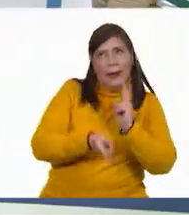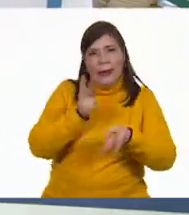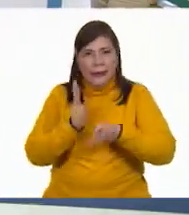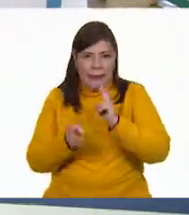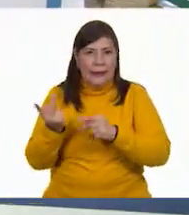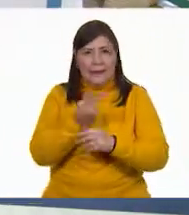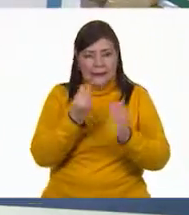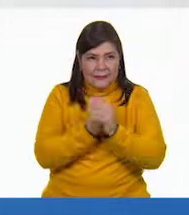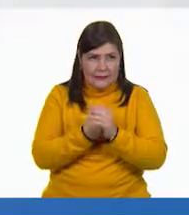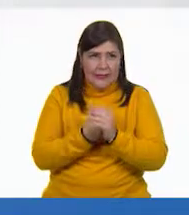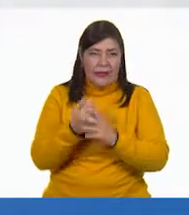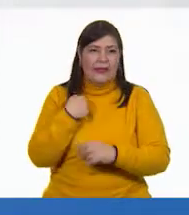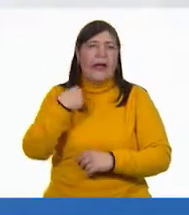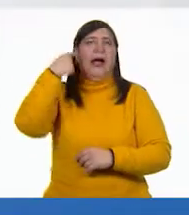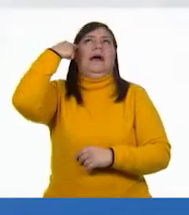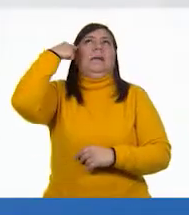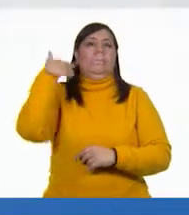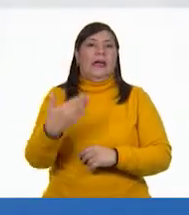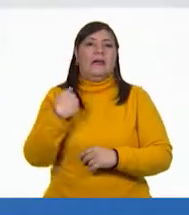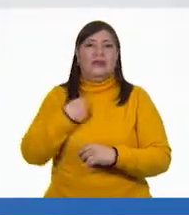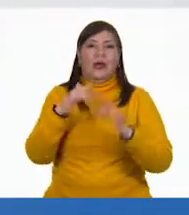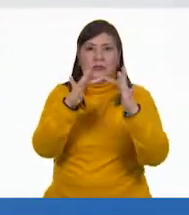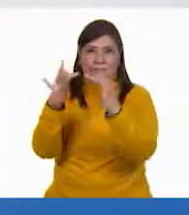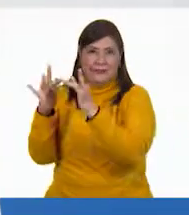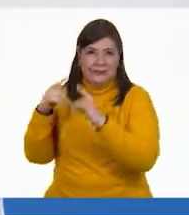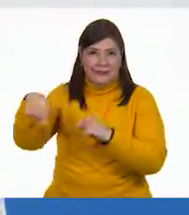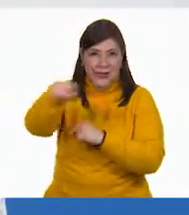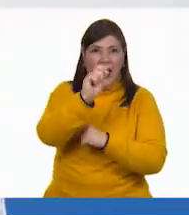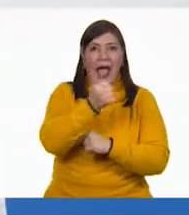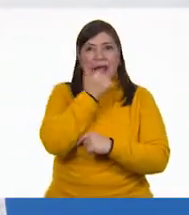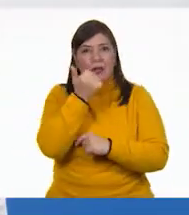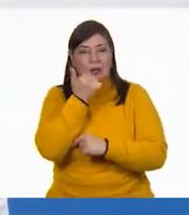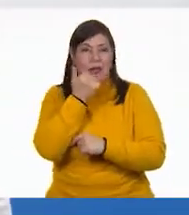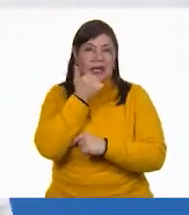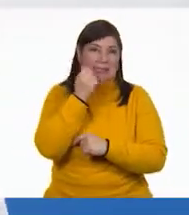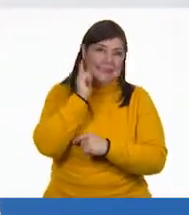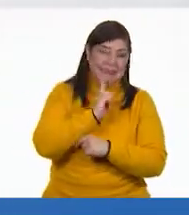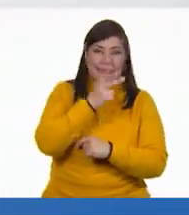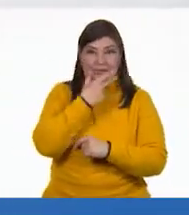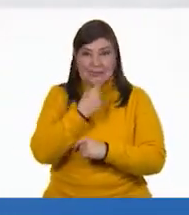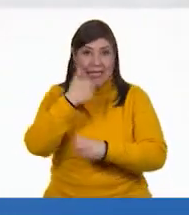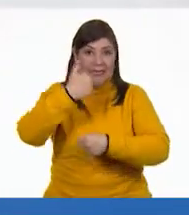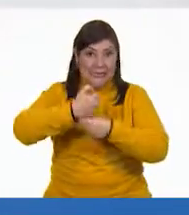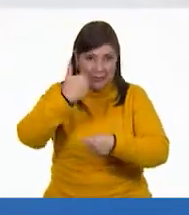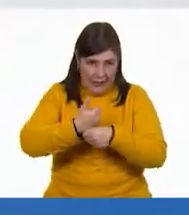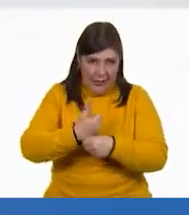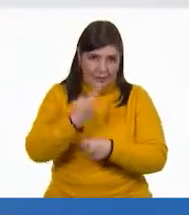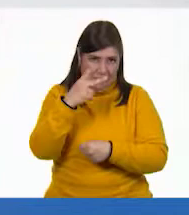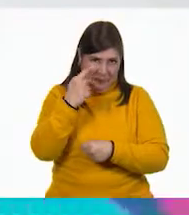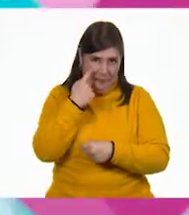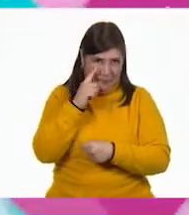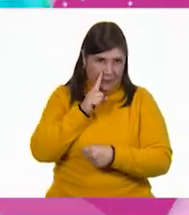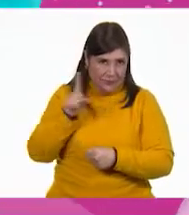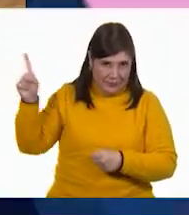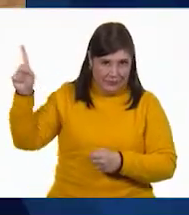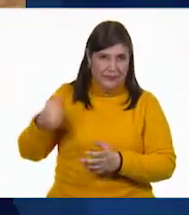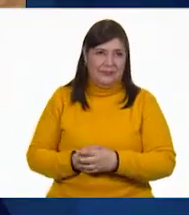Esteban, yo me puse en contacto con las alumnas y alumnos de sexto y, bueno, mejor vamos a verlo.